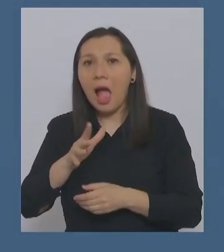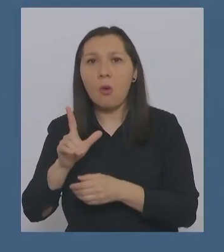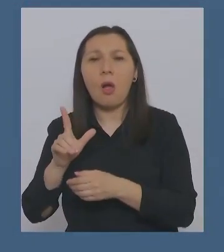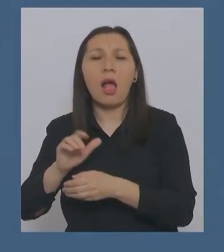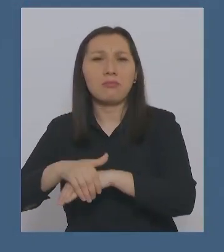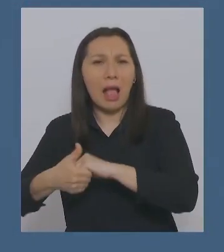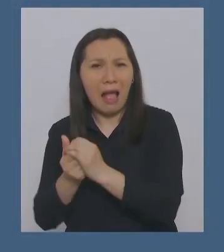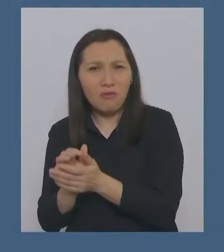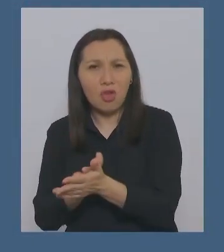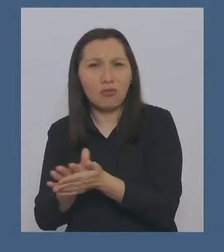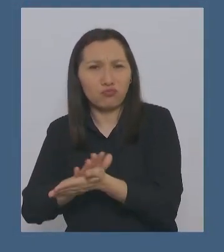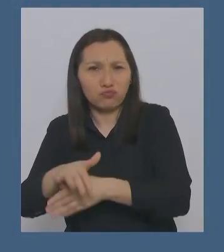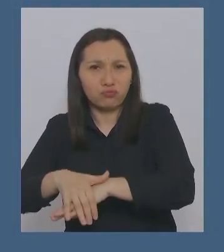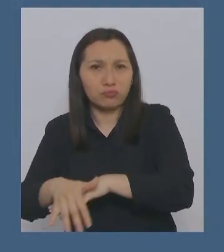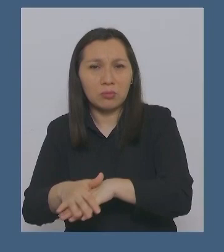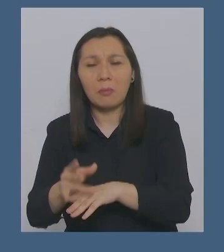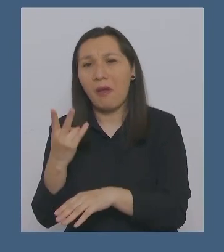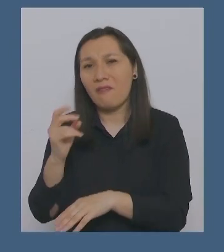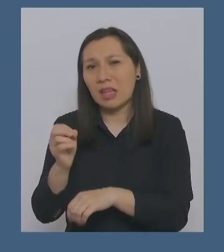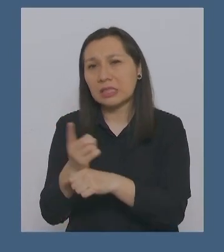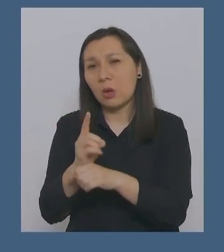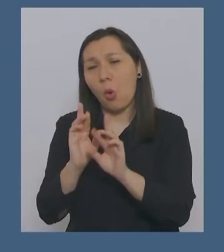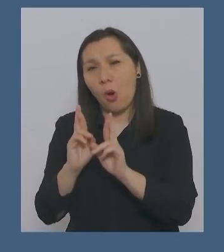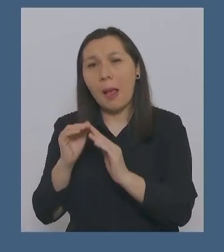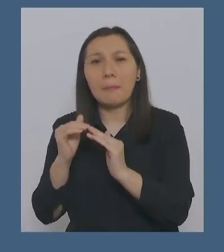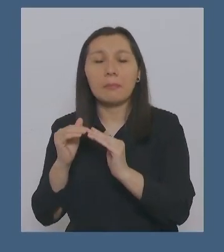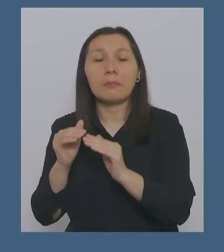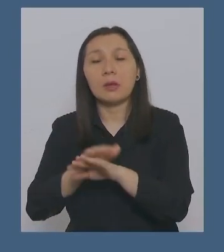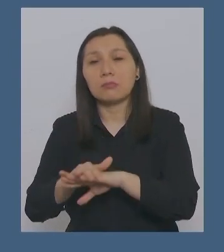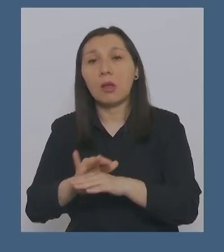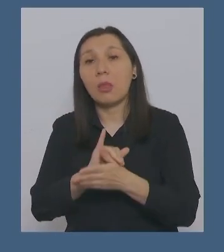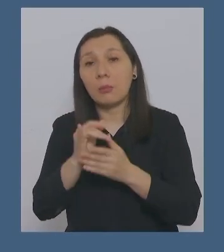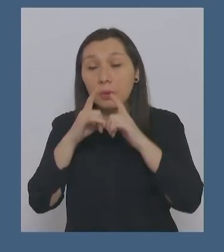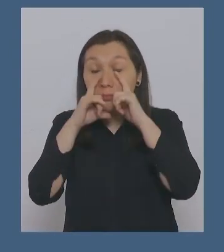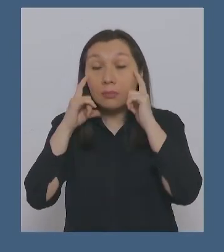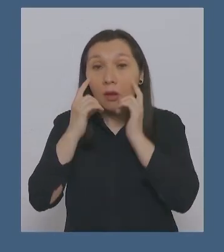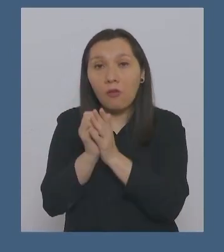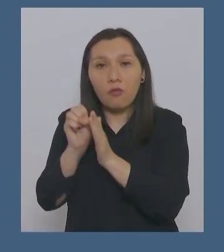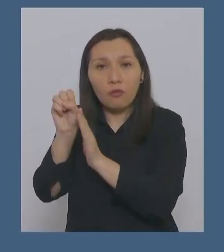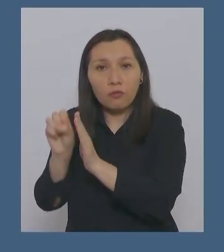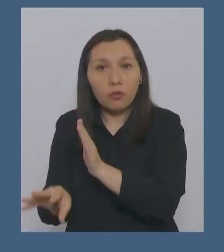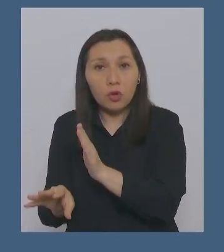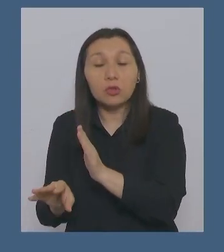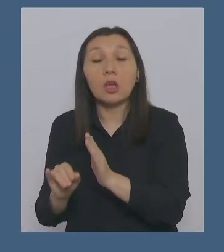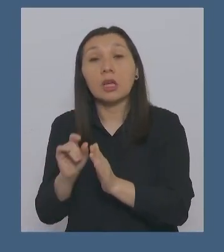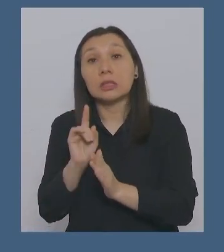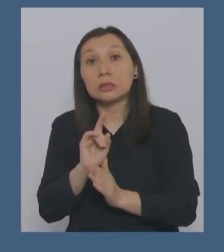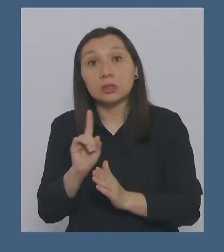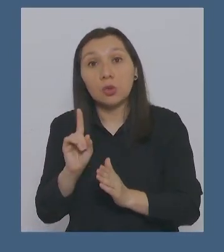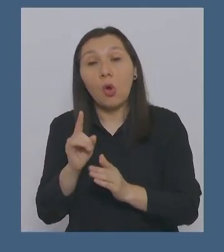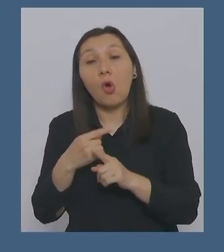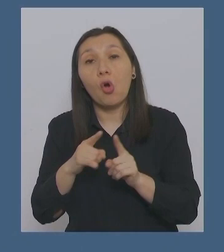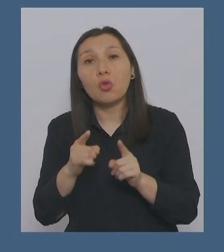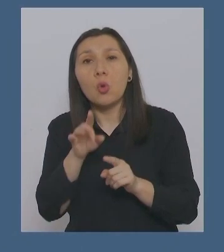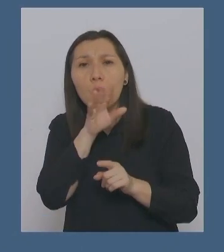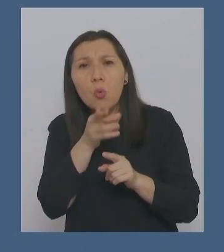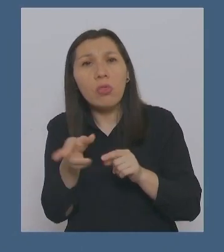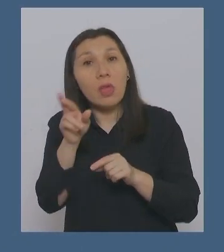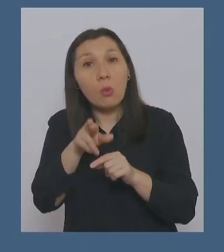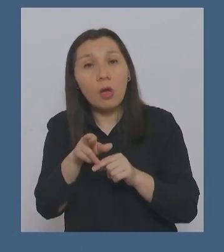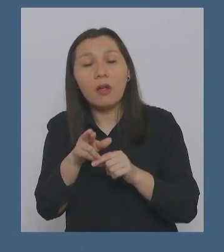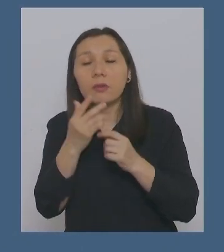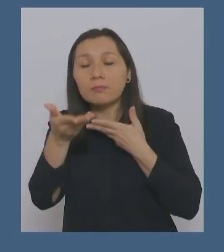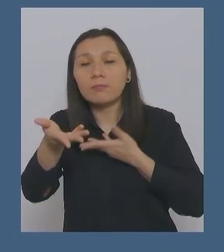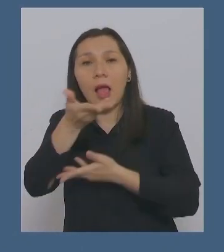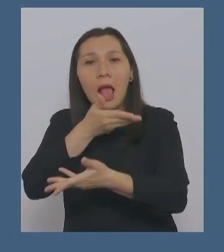jabón, por lo menos durante 20 segundos, botar la mascarilla, si es desechable, si no, cambiarla por otra y